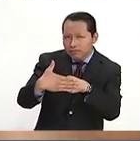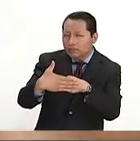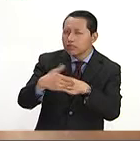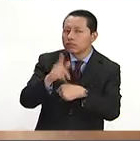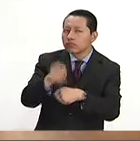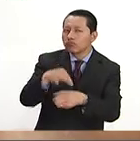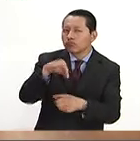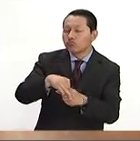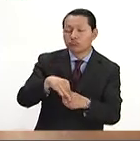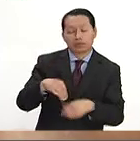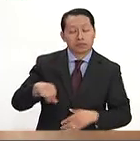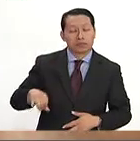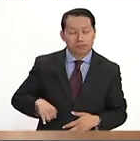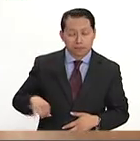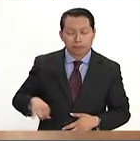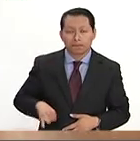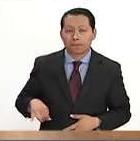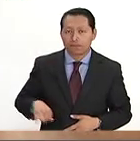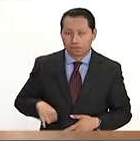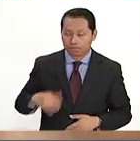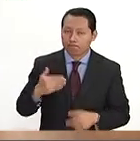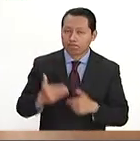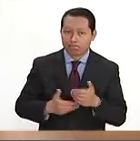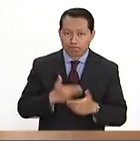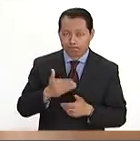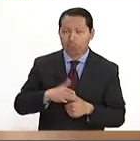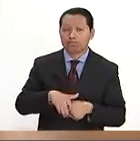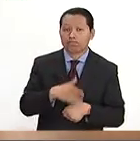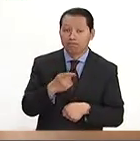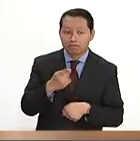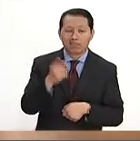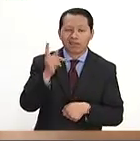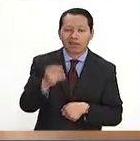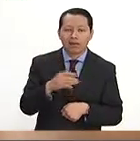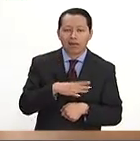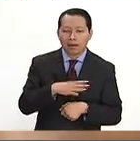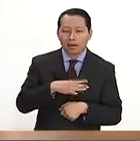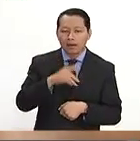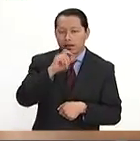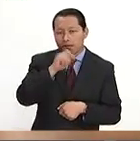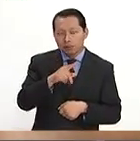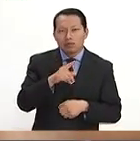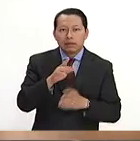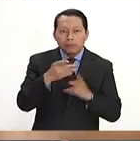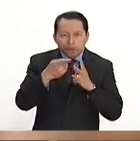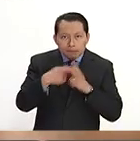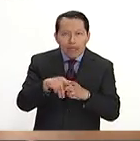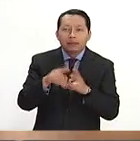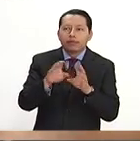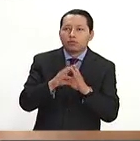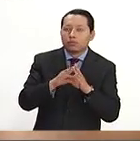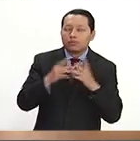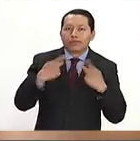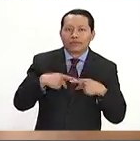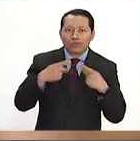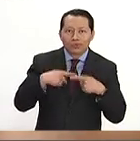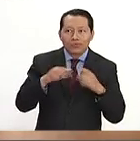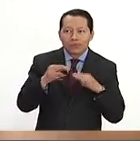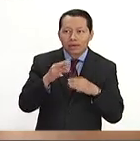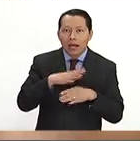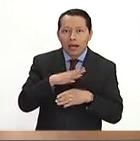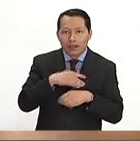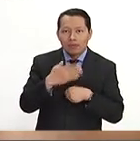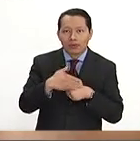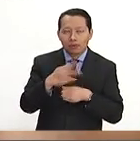electoral interesante, interesante por el entusiasmo que ya está despertando, el proceso